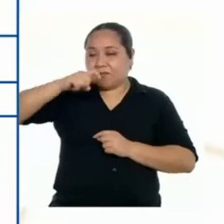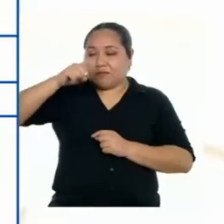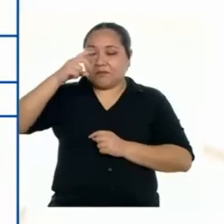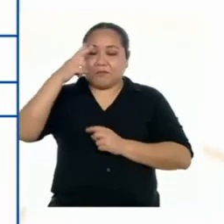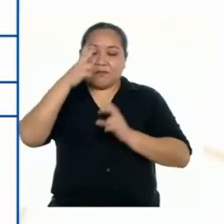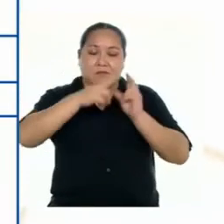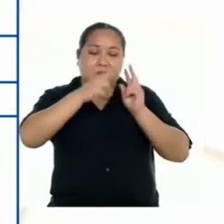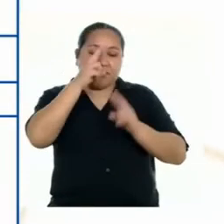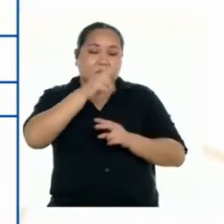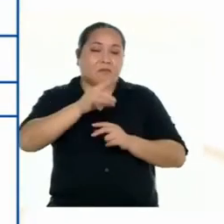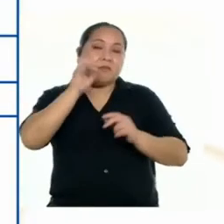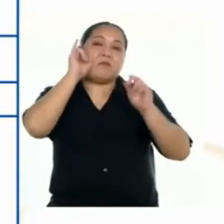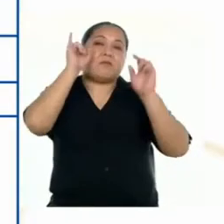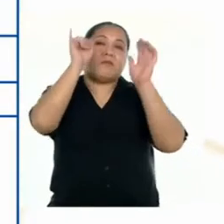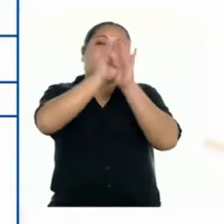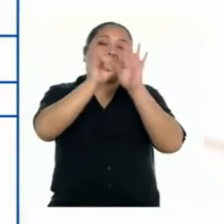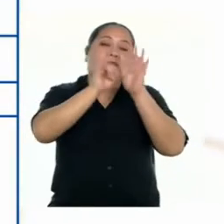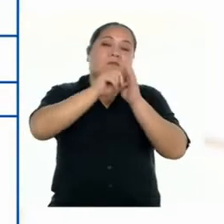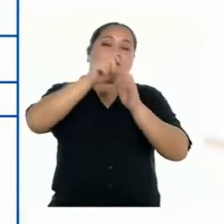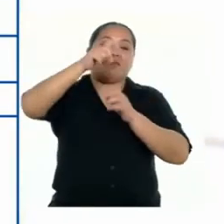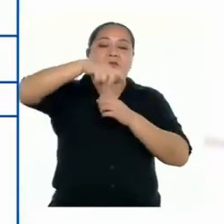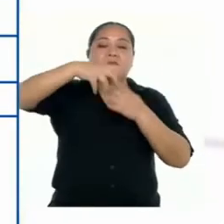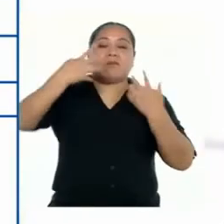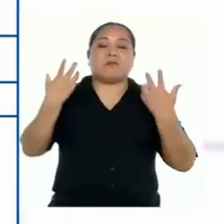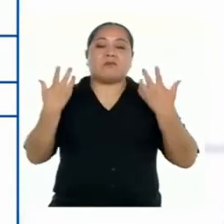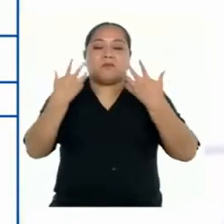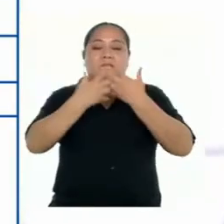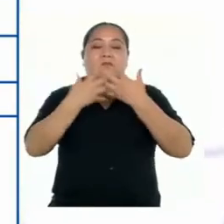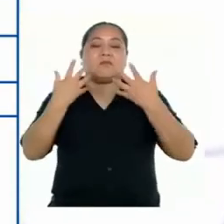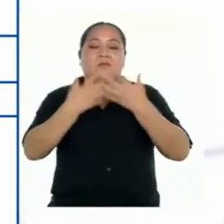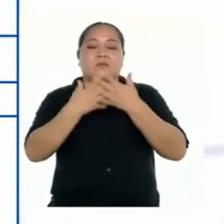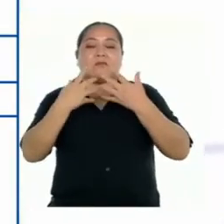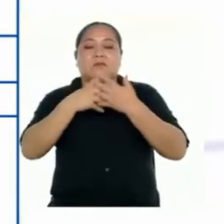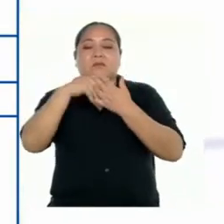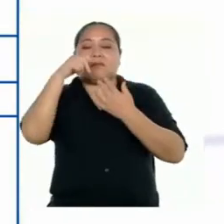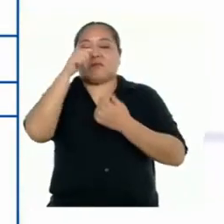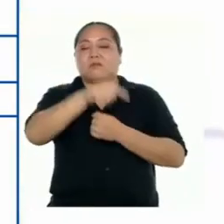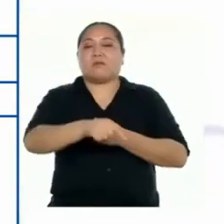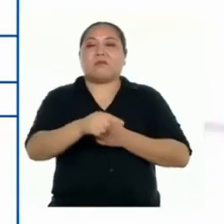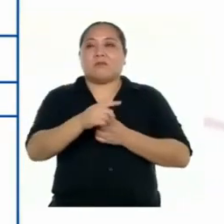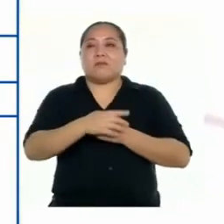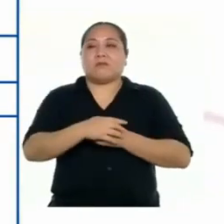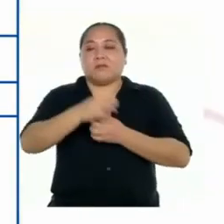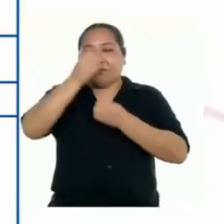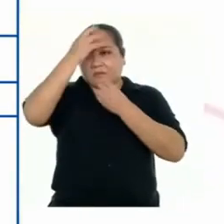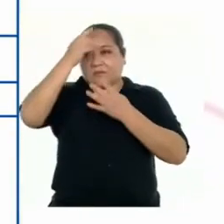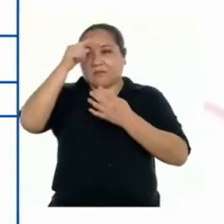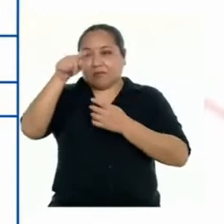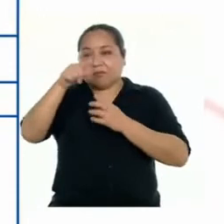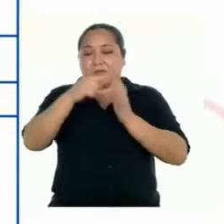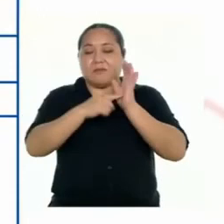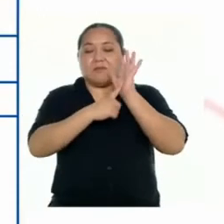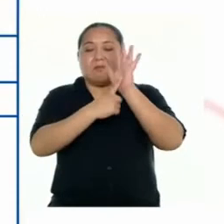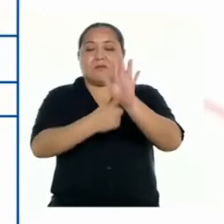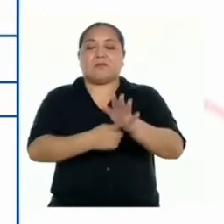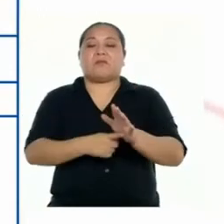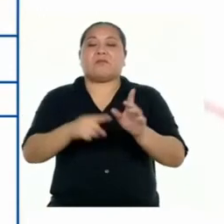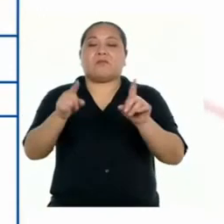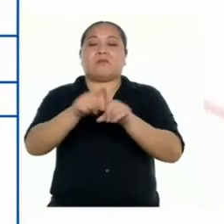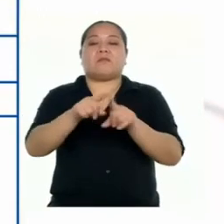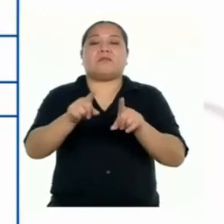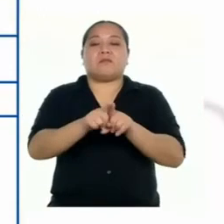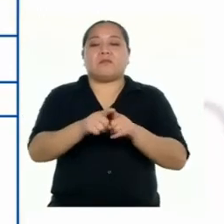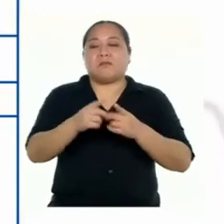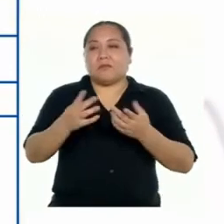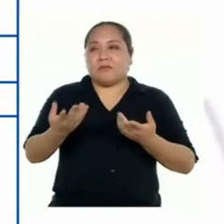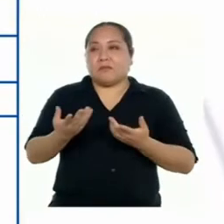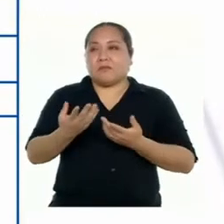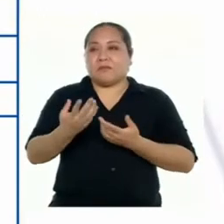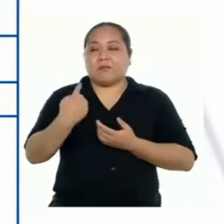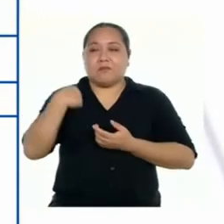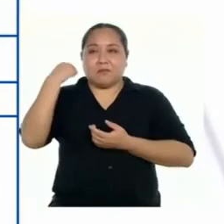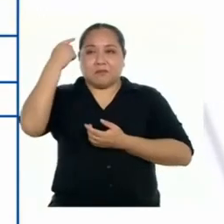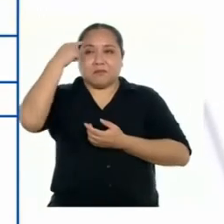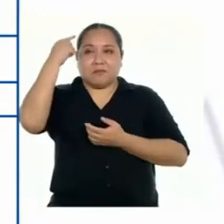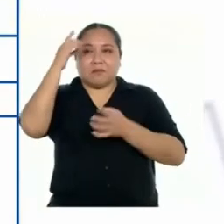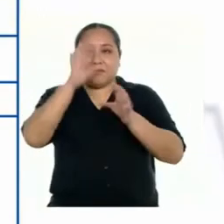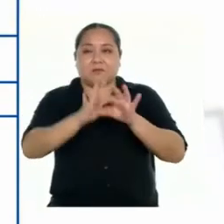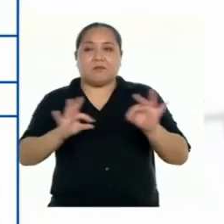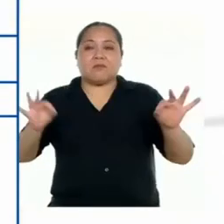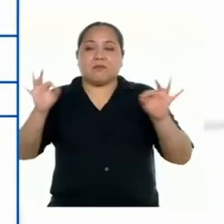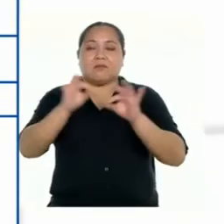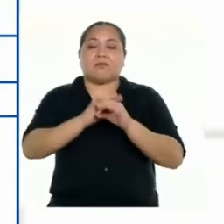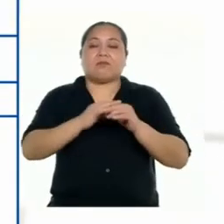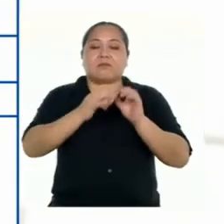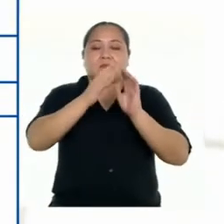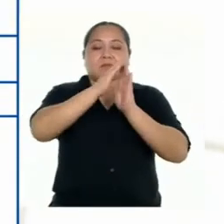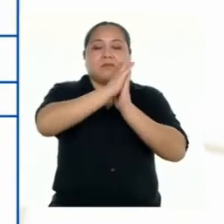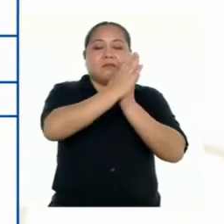en cuenta que las imágenes deben corresponderse con la información que presentas. También creo que sería necesario que en la